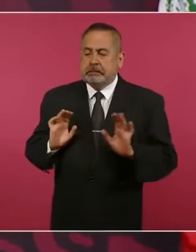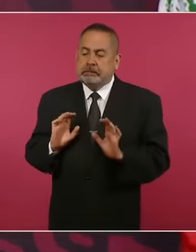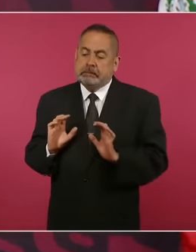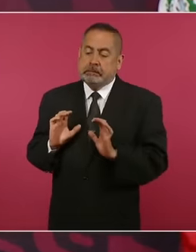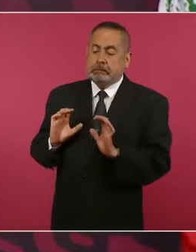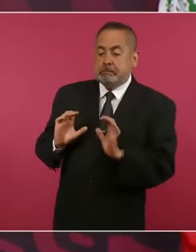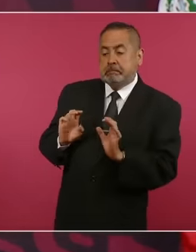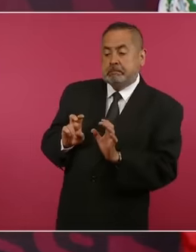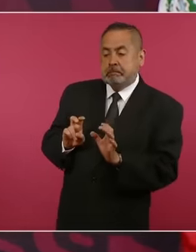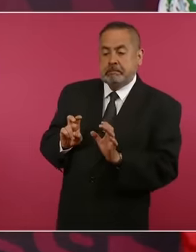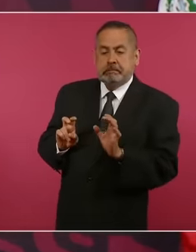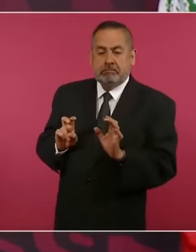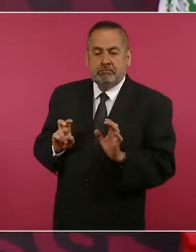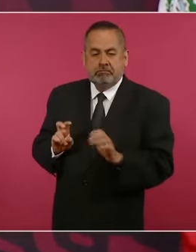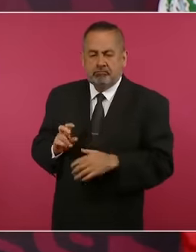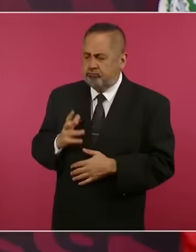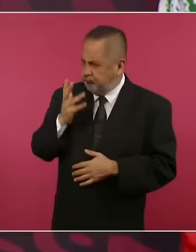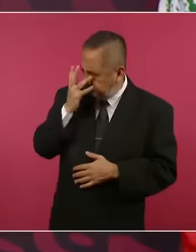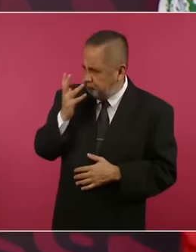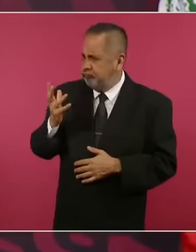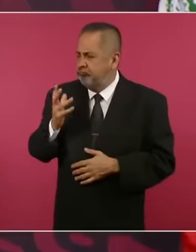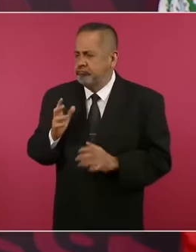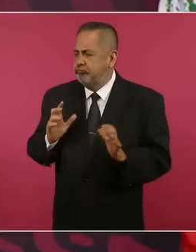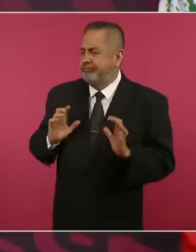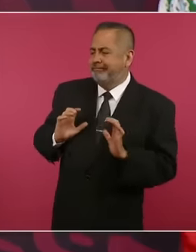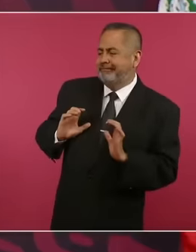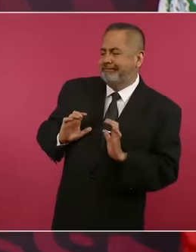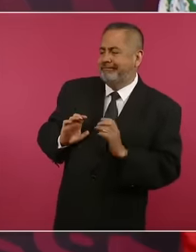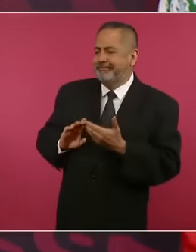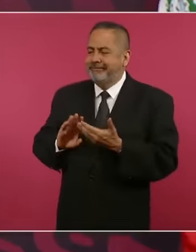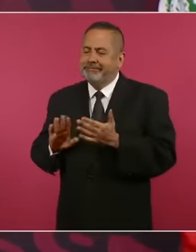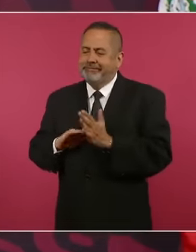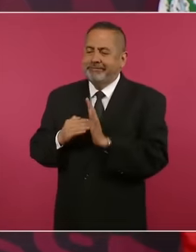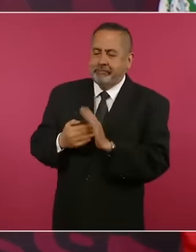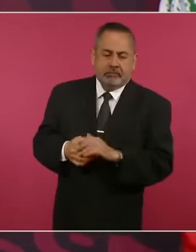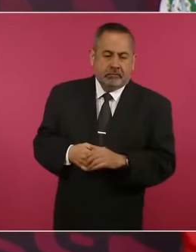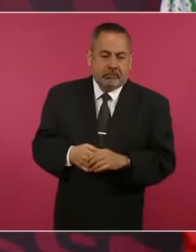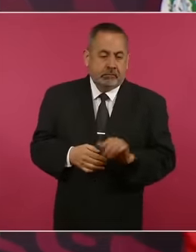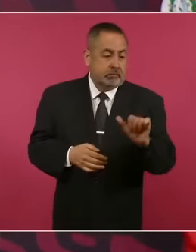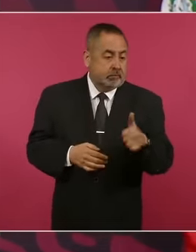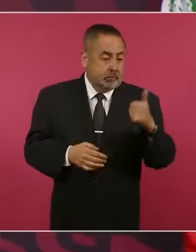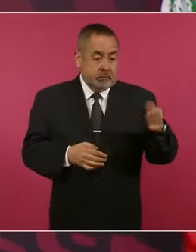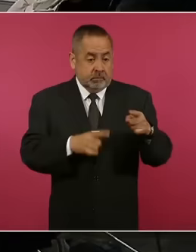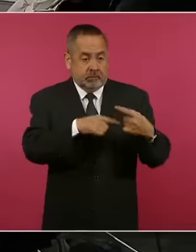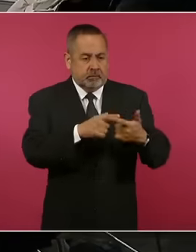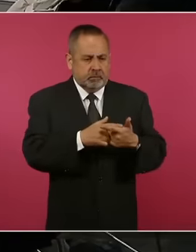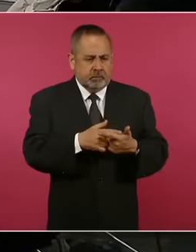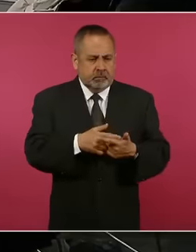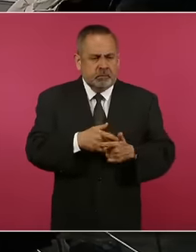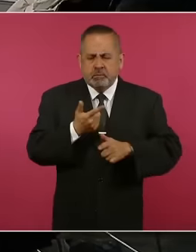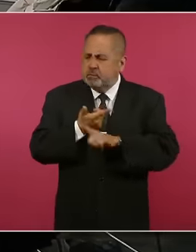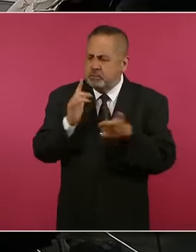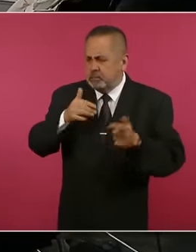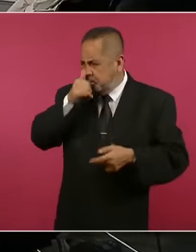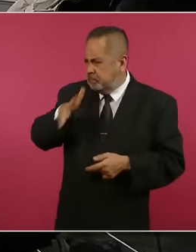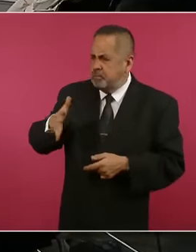pero otros desatados, abiertos.